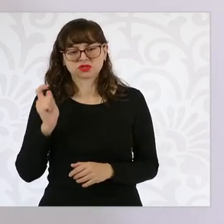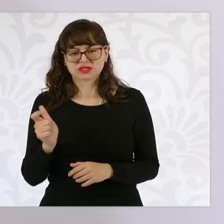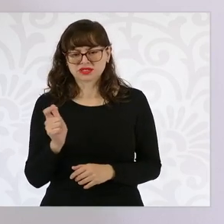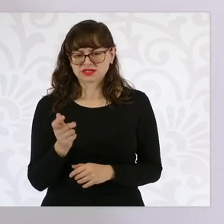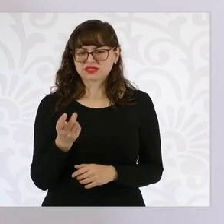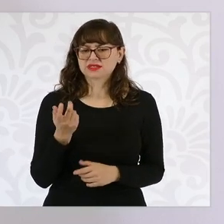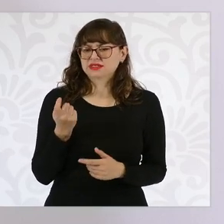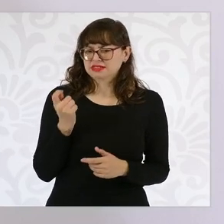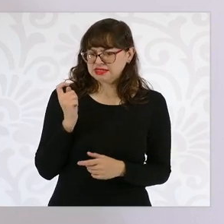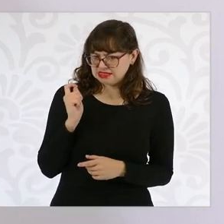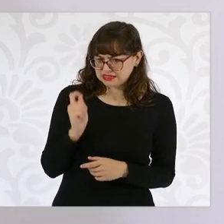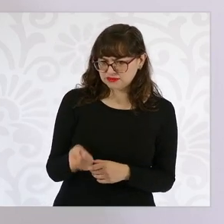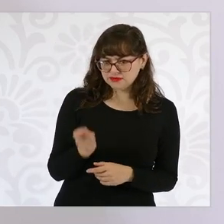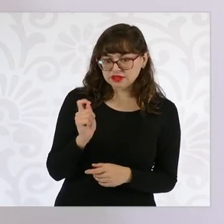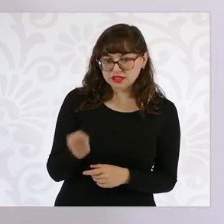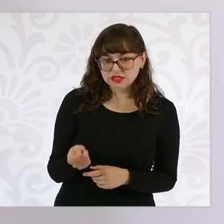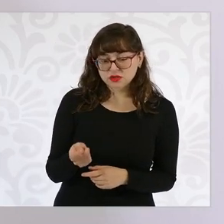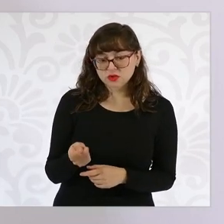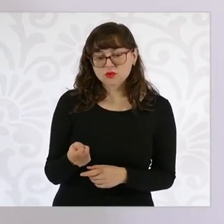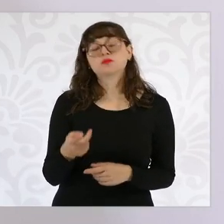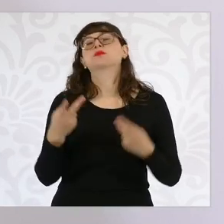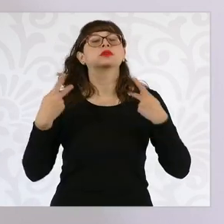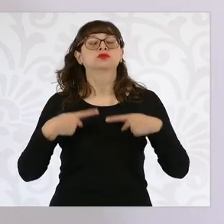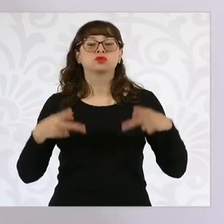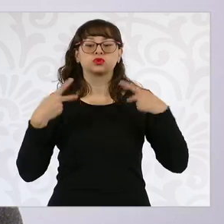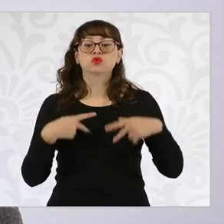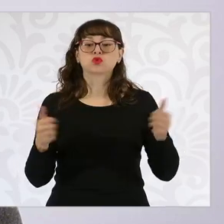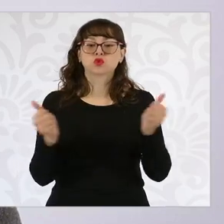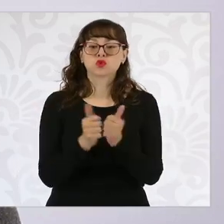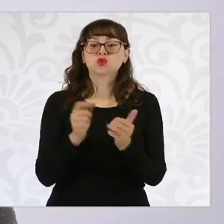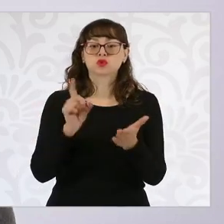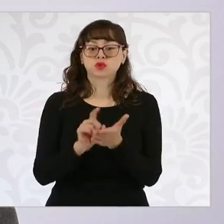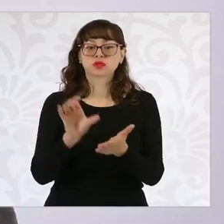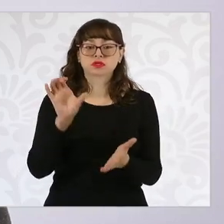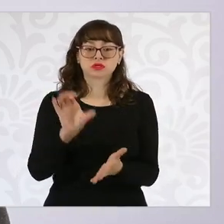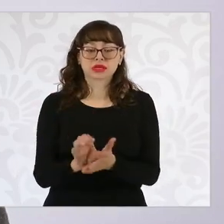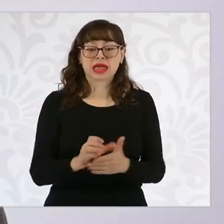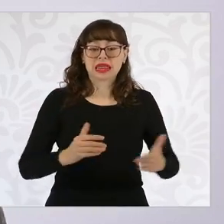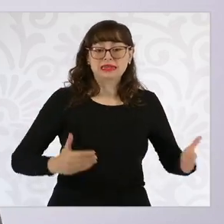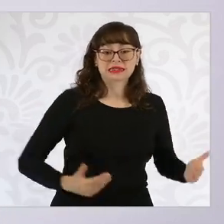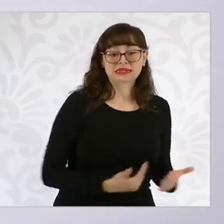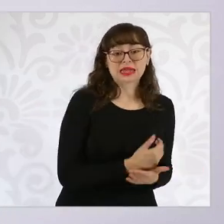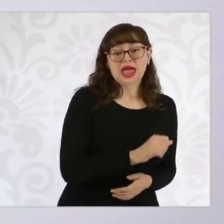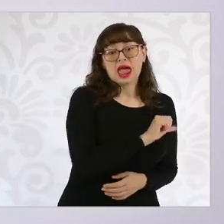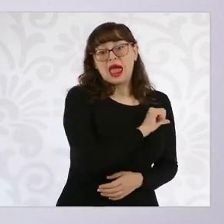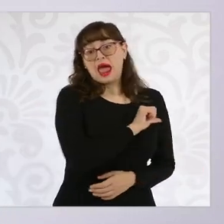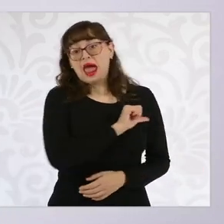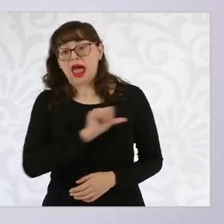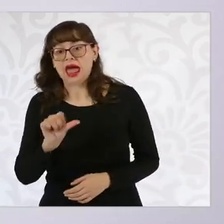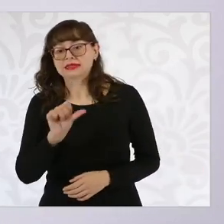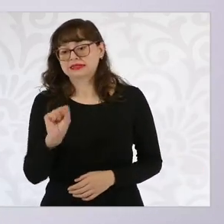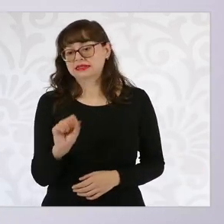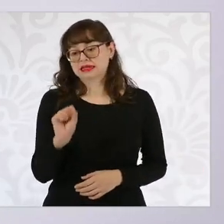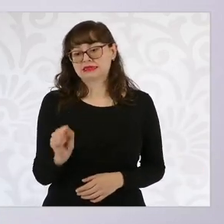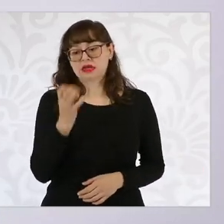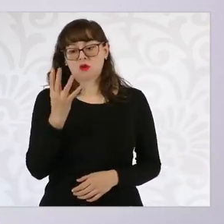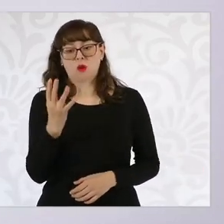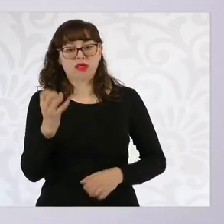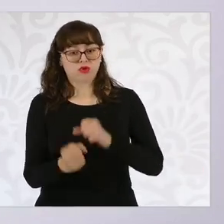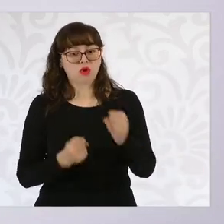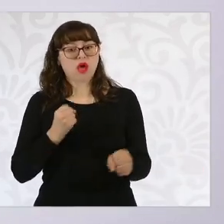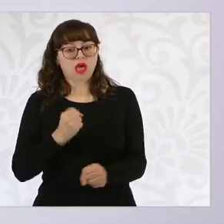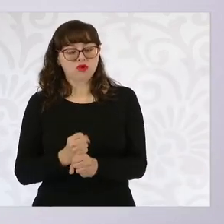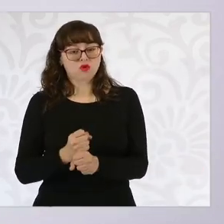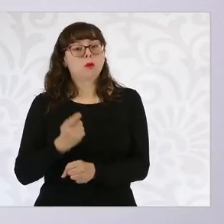decir, tendrán una pensión las personas con discapacidad toda su vida, pero cambiarán a los